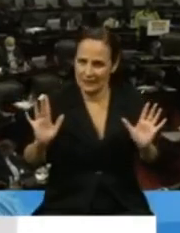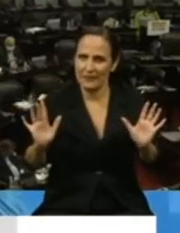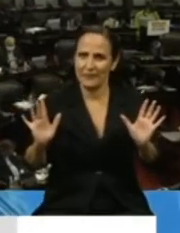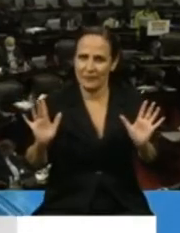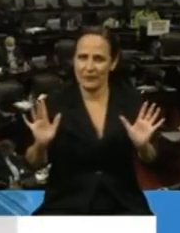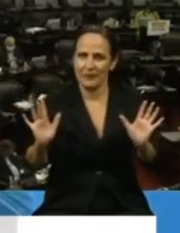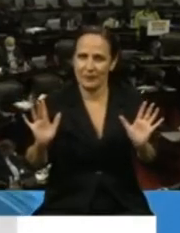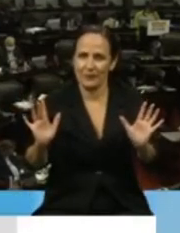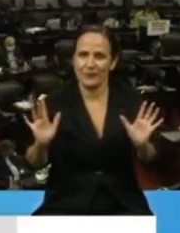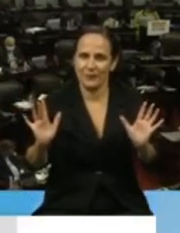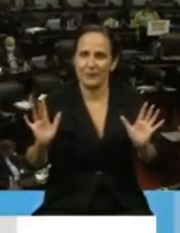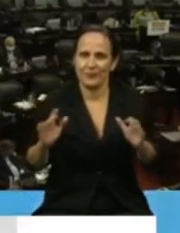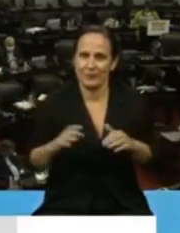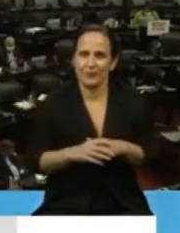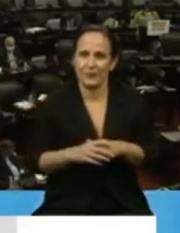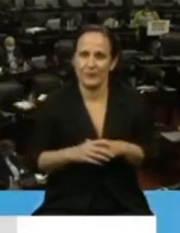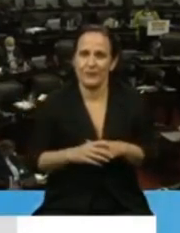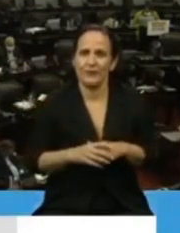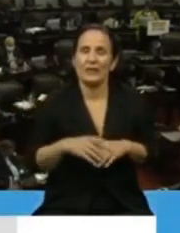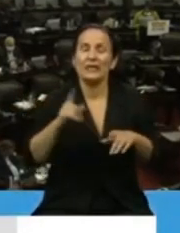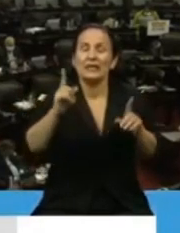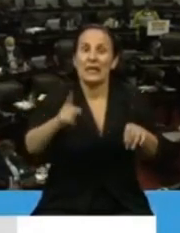comprimido más su tiempo.